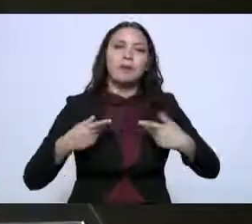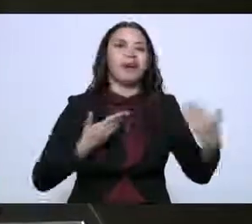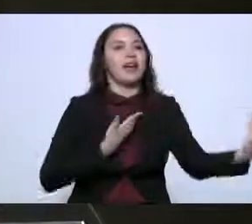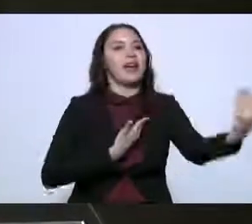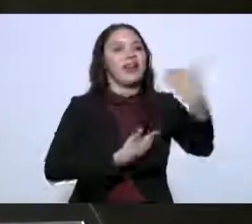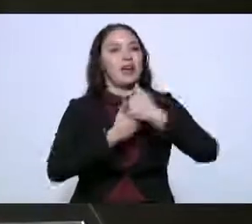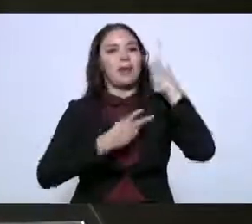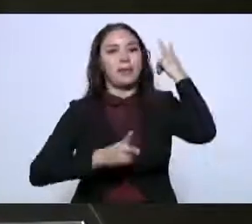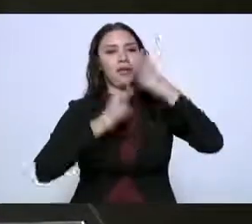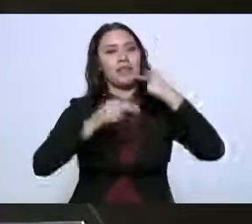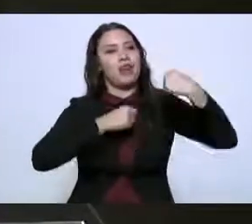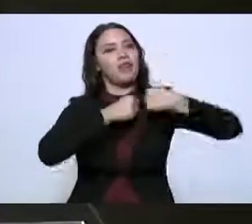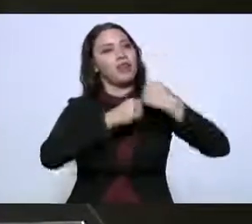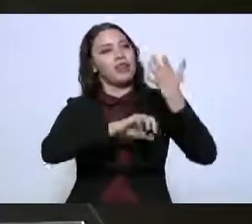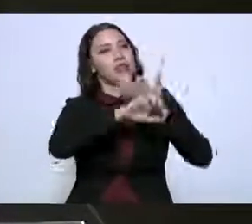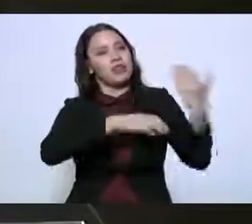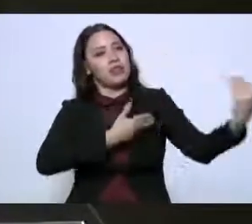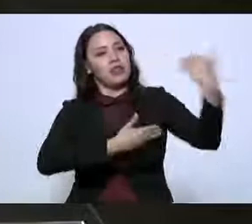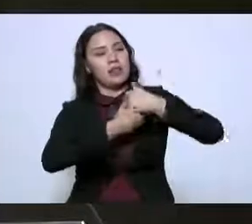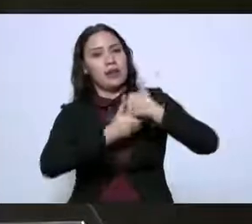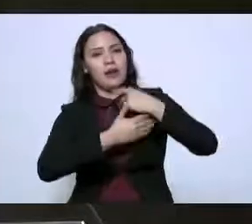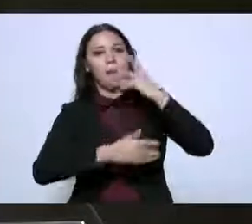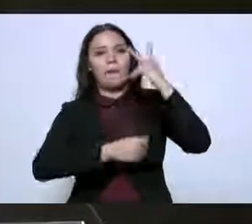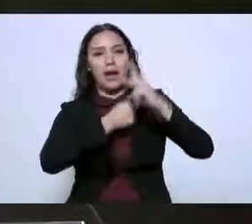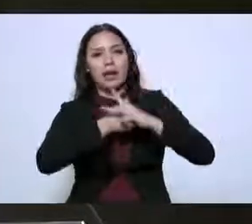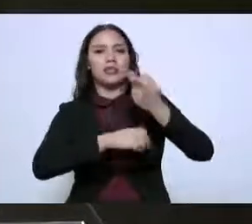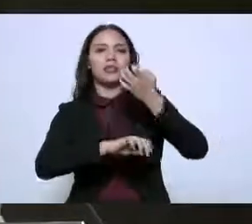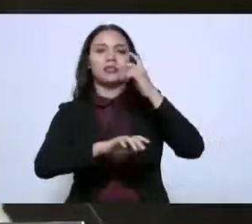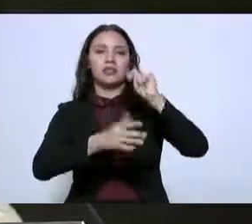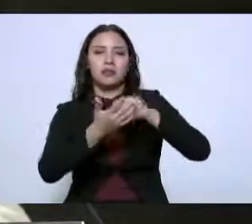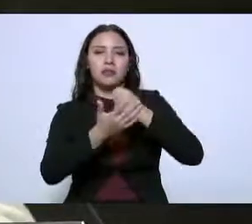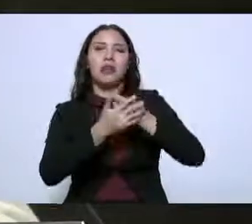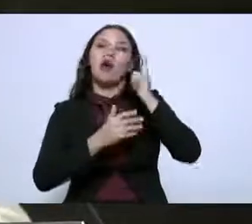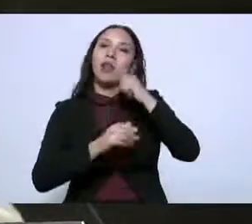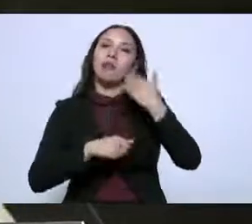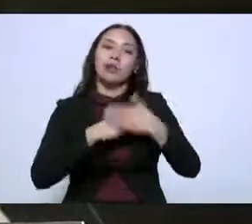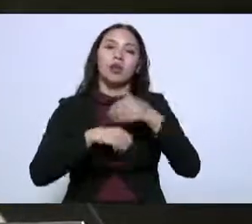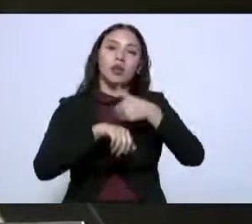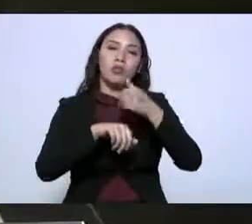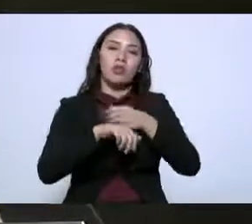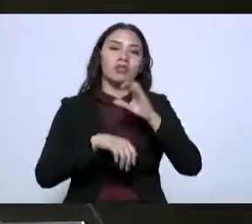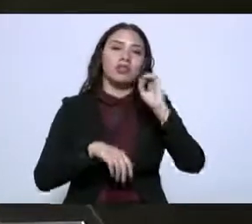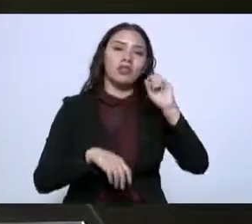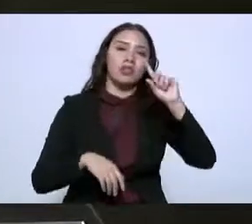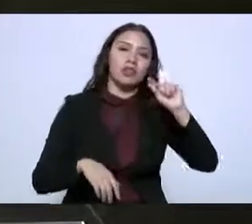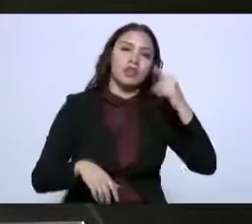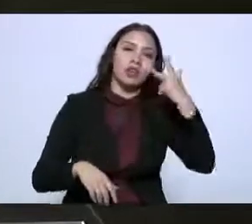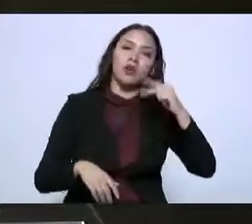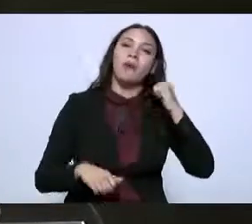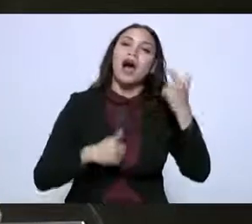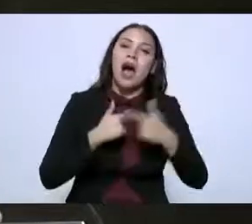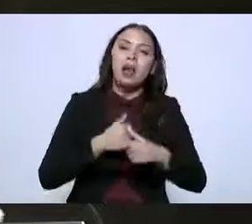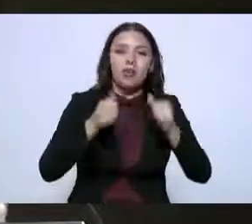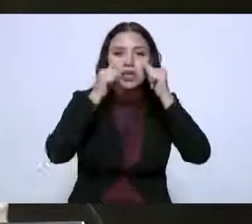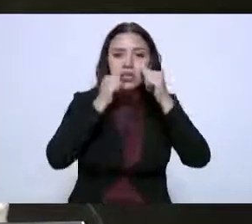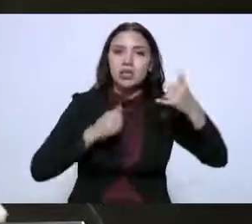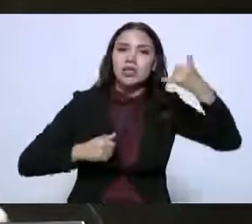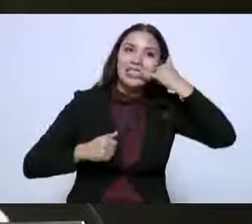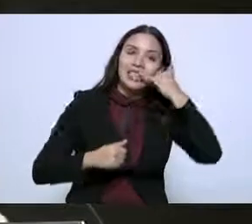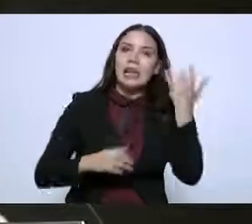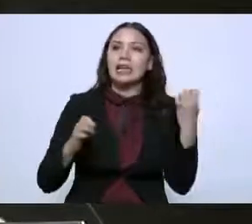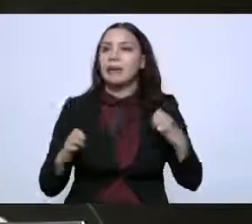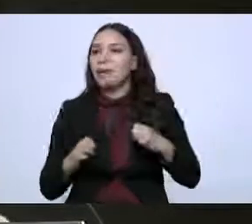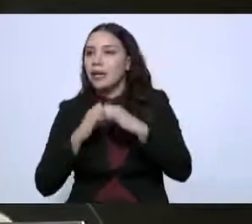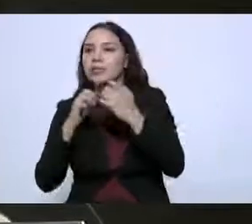a nuestro país así que ya estará al servicio el 078 gratuito para atención mecánica inclusive información